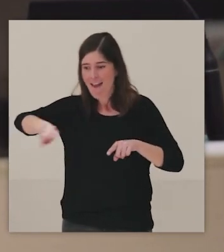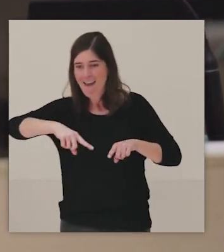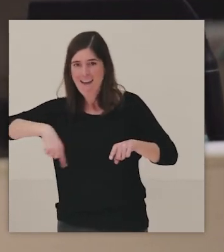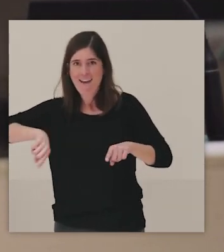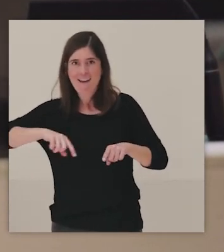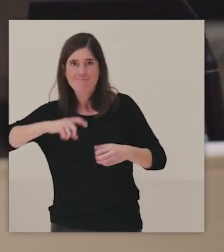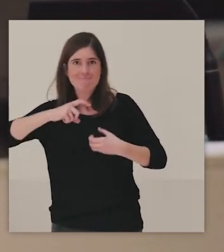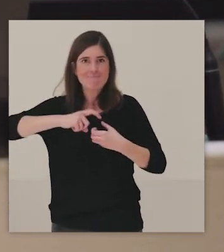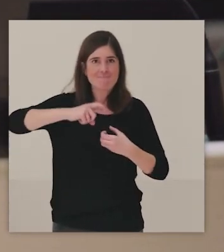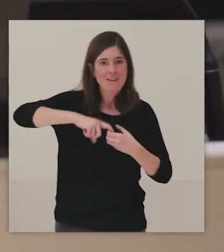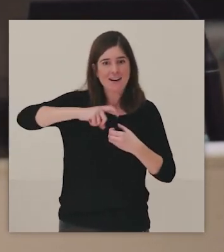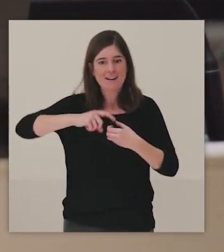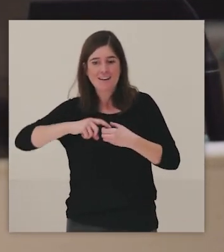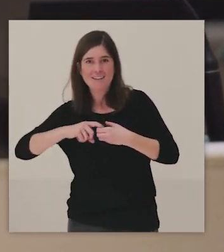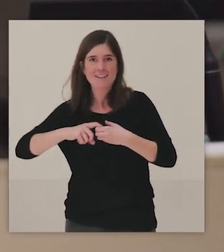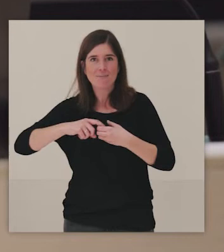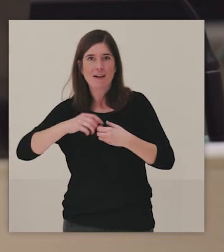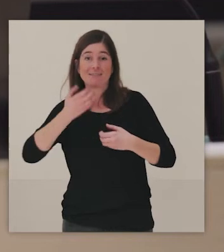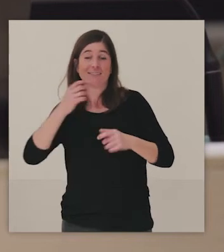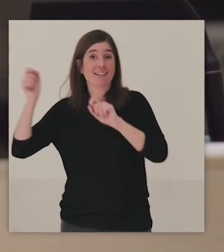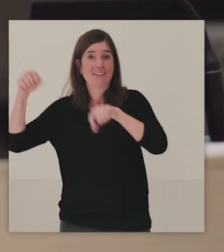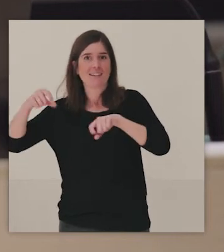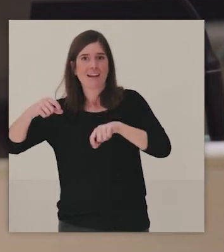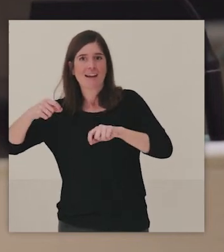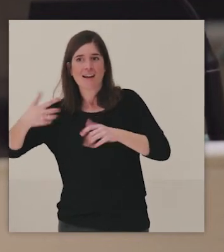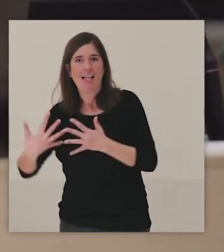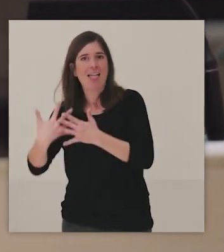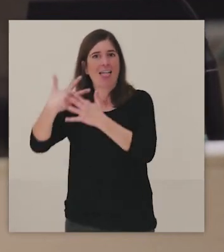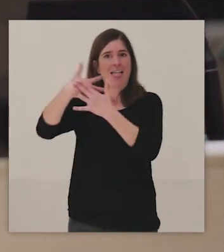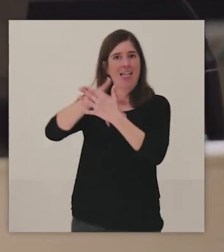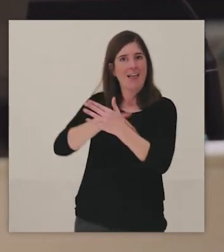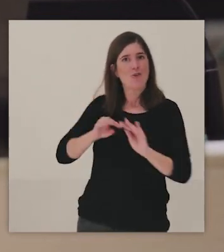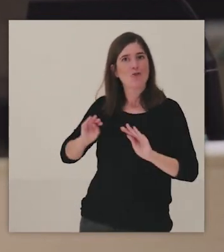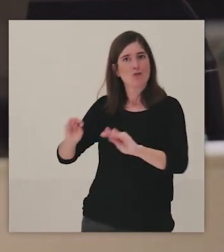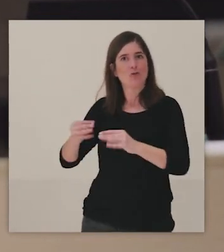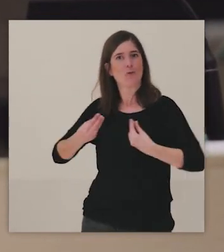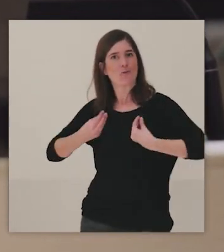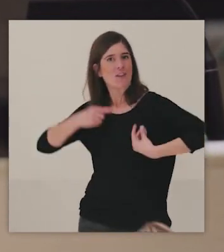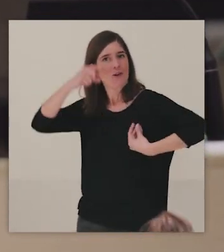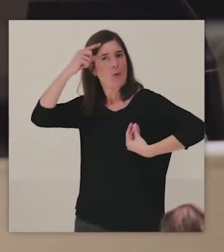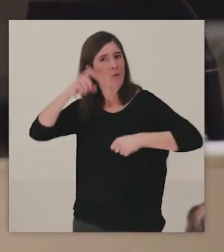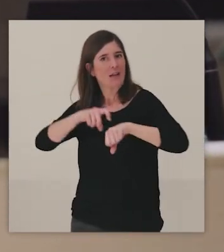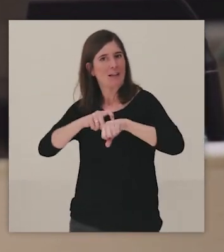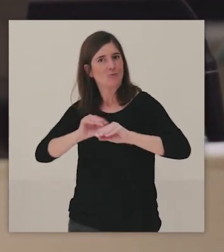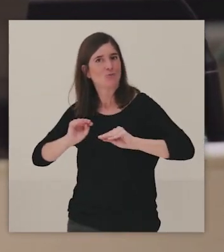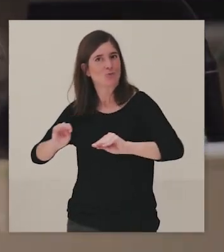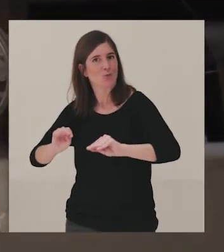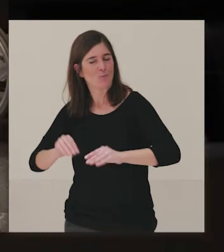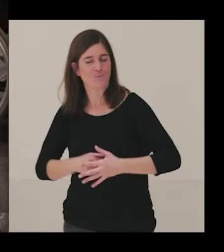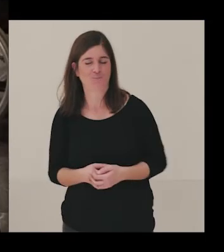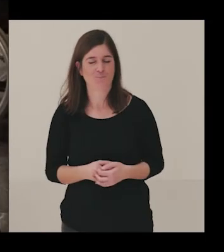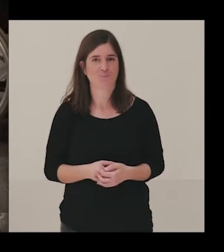reconocen elementos y ellos pueden hablar también de sus tradiciones y, bueno, pues aportarnos ese conocimiento.